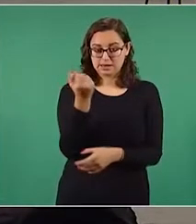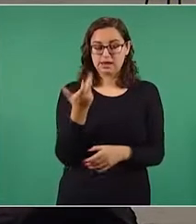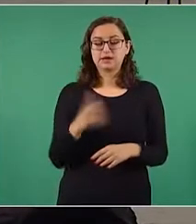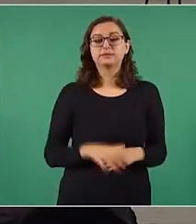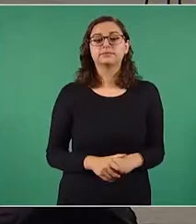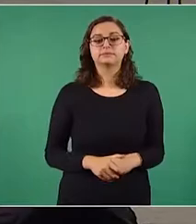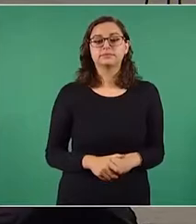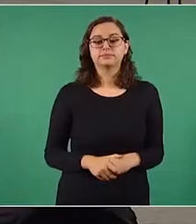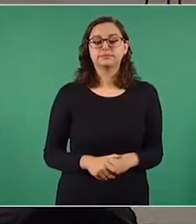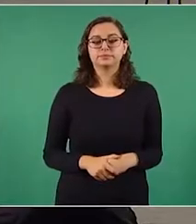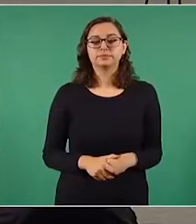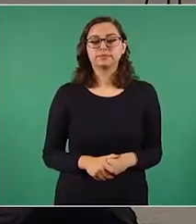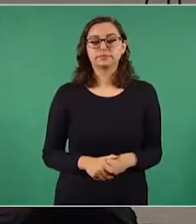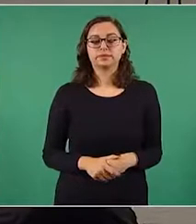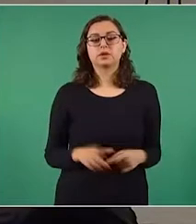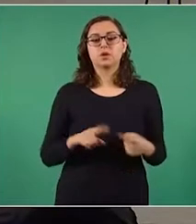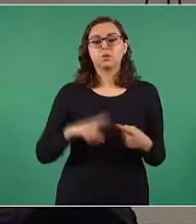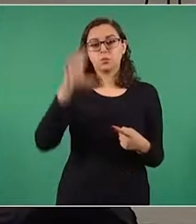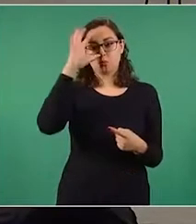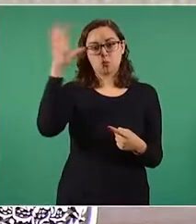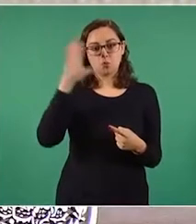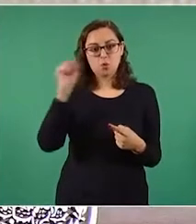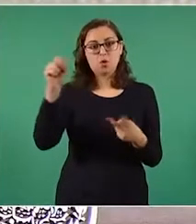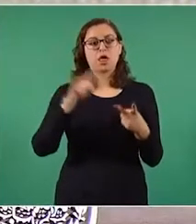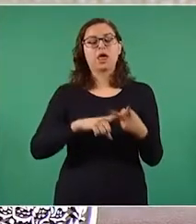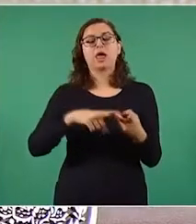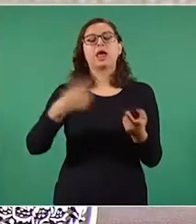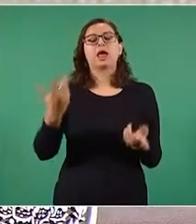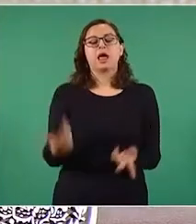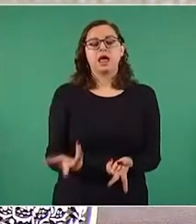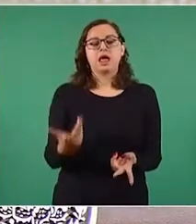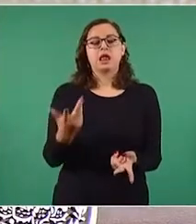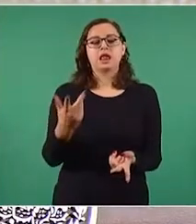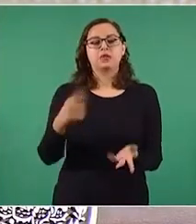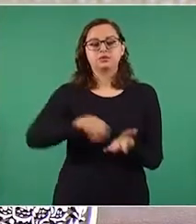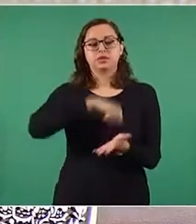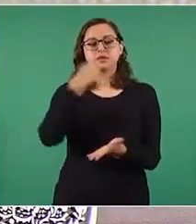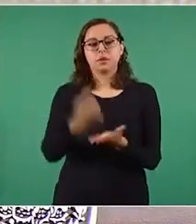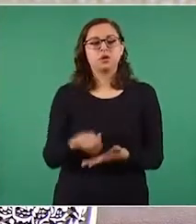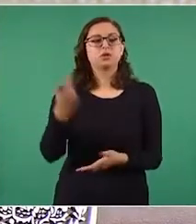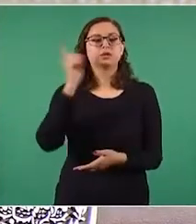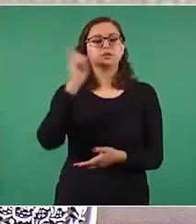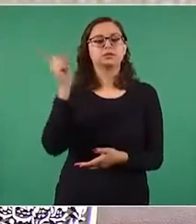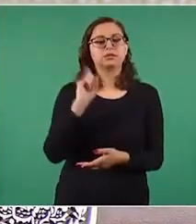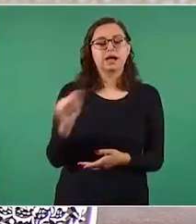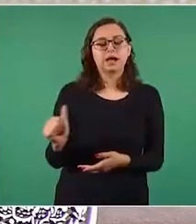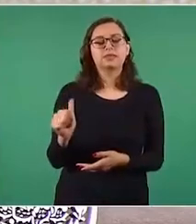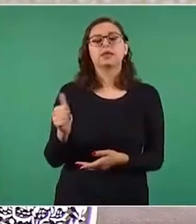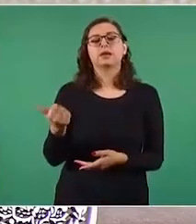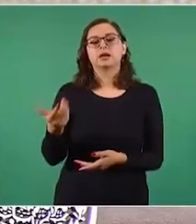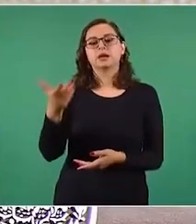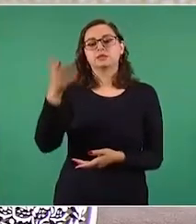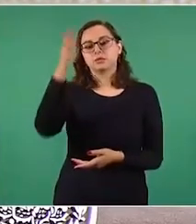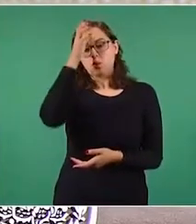La institución Servicios Estatales en Morelos, el ISTE en Tamaulipas, el ISTE en Zacatecas, la SEDENA en Coahuila,